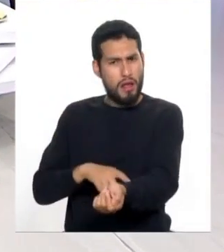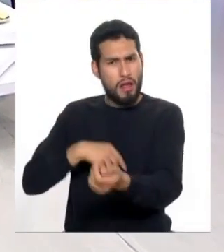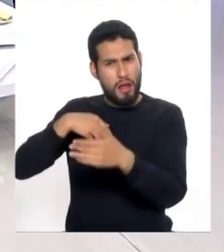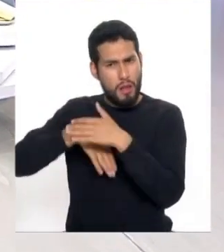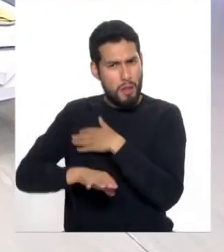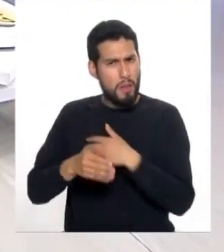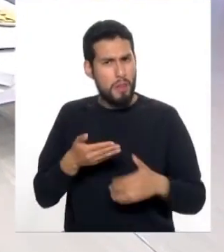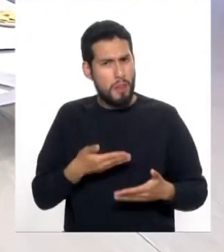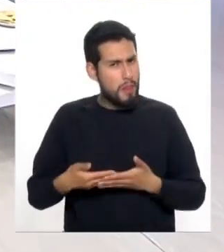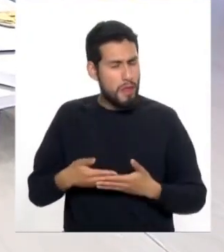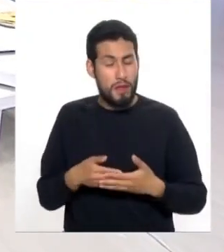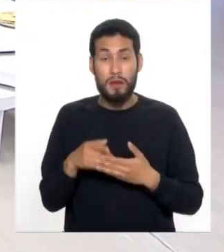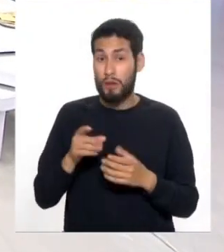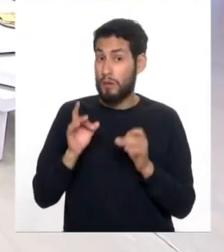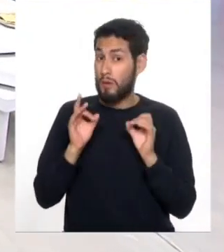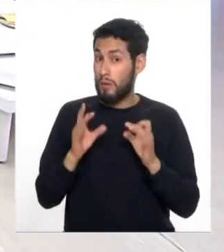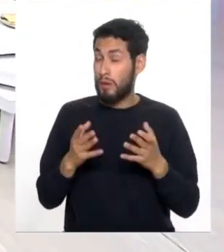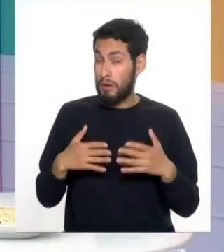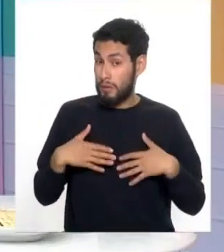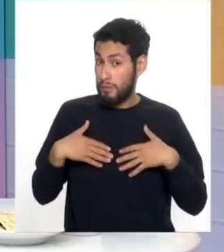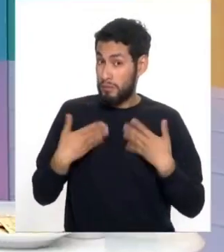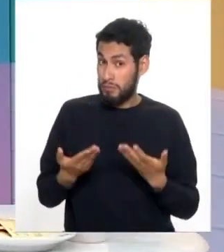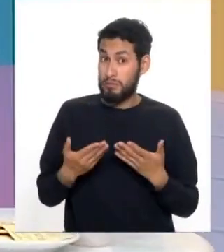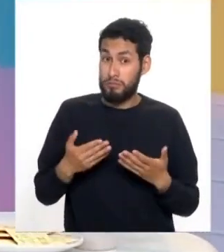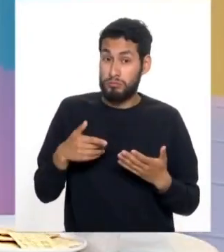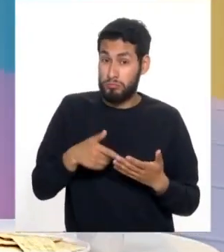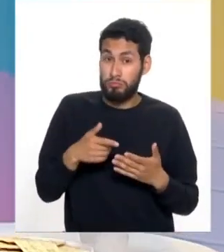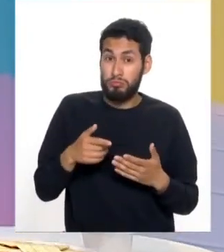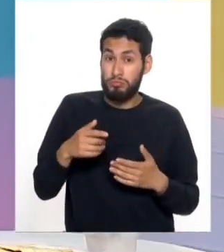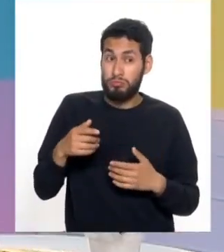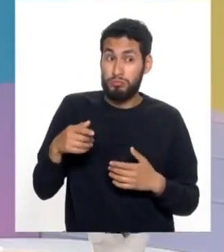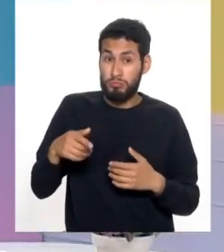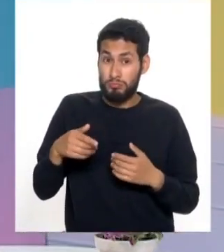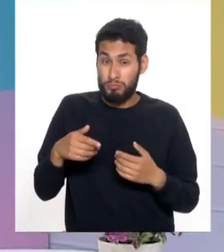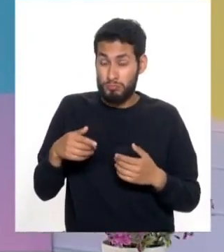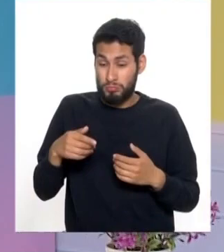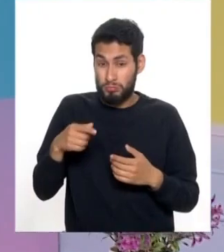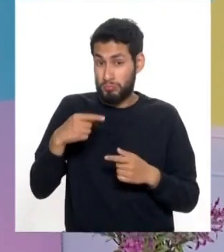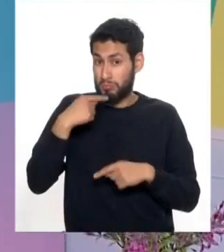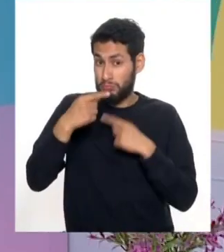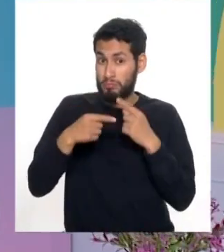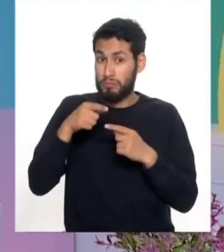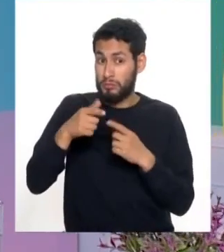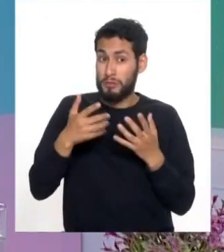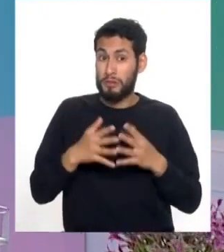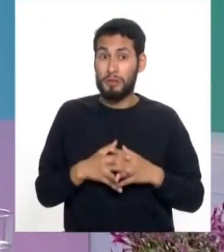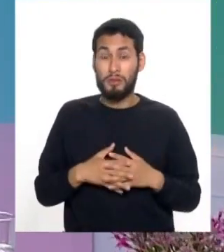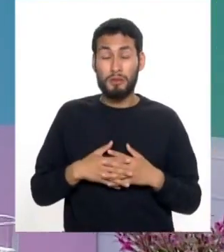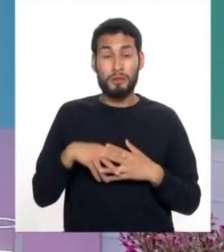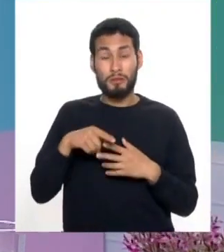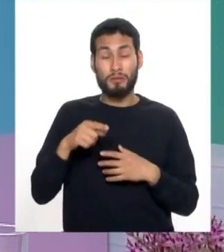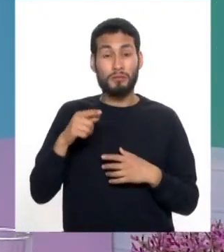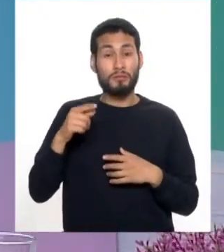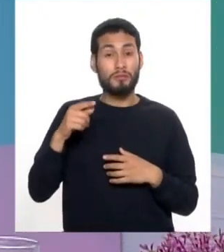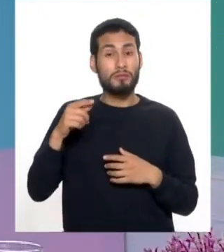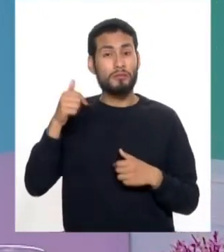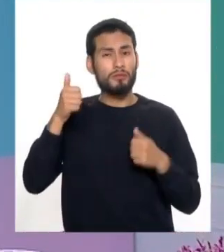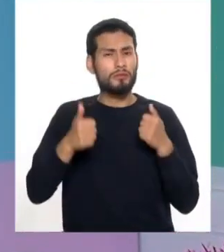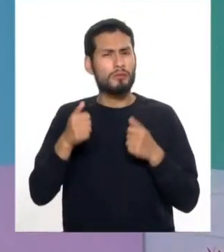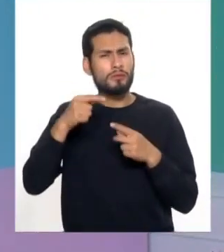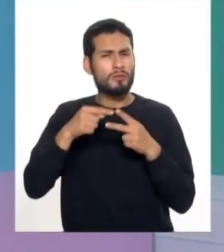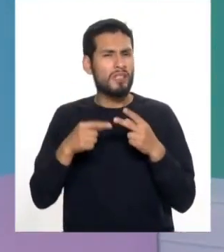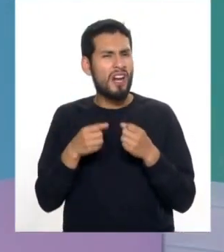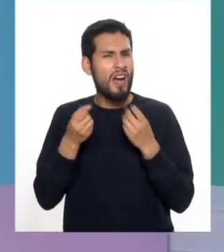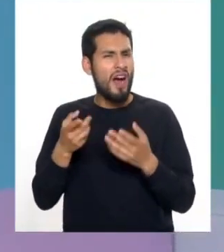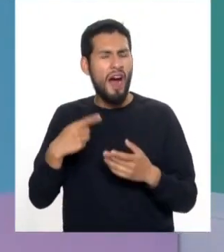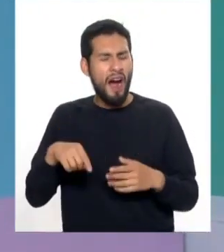normalmente estas se pueden tratar mediante el proceso, así como se vio en el inicio del programa de facomórsificación, o cuál es el tratamiento que se le